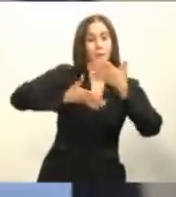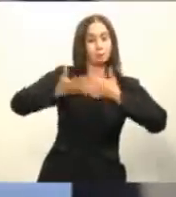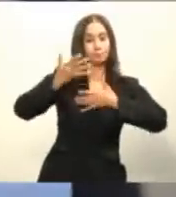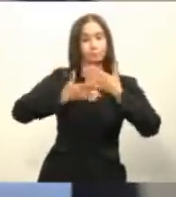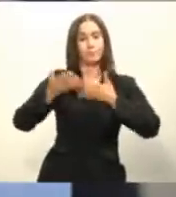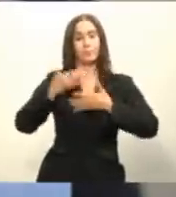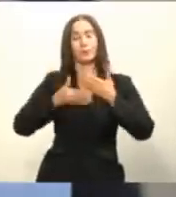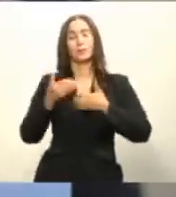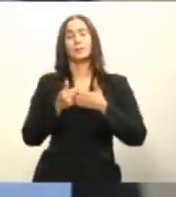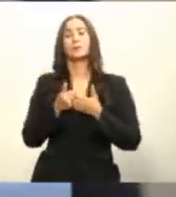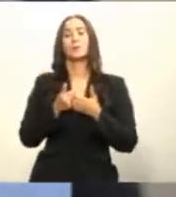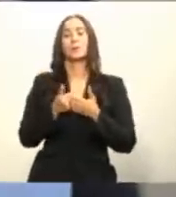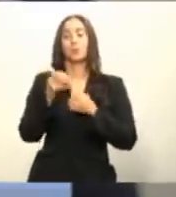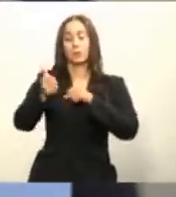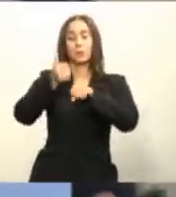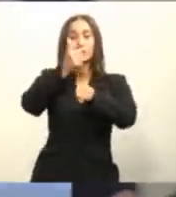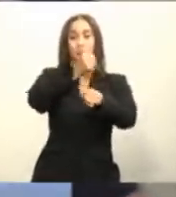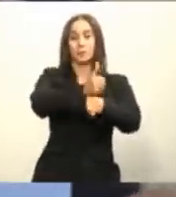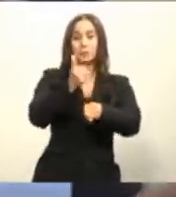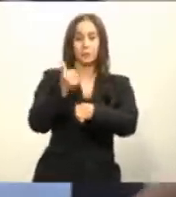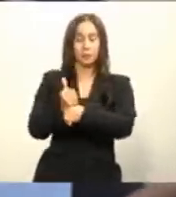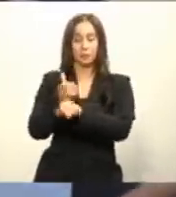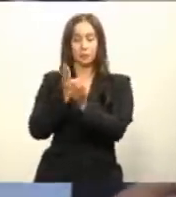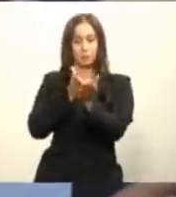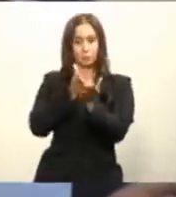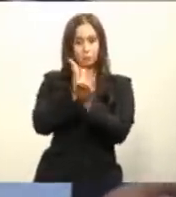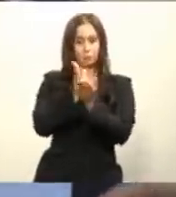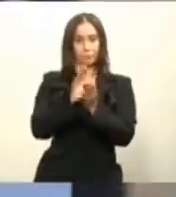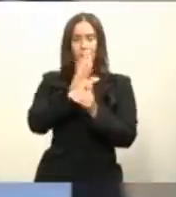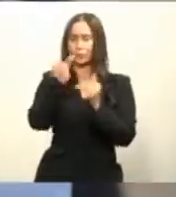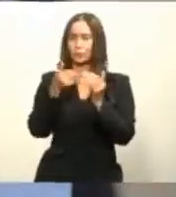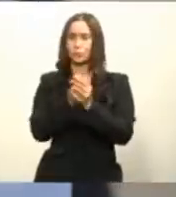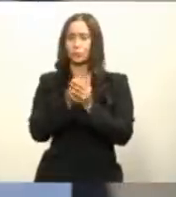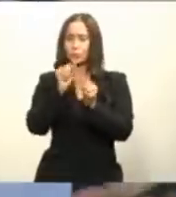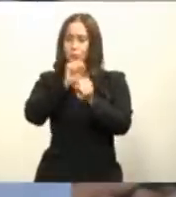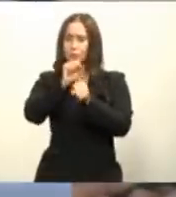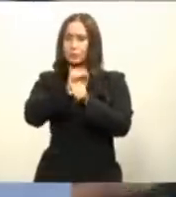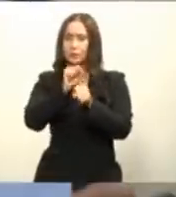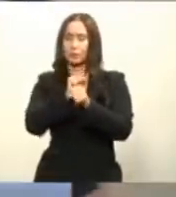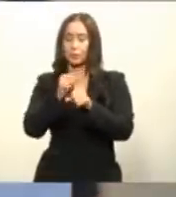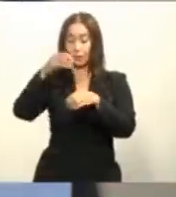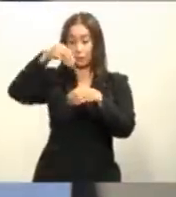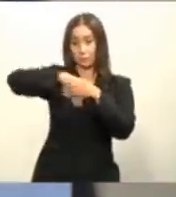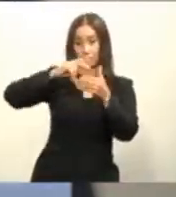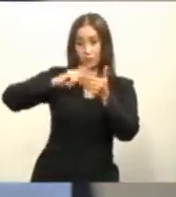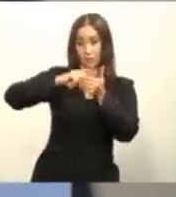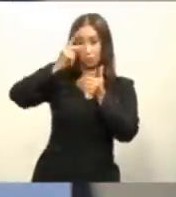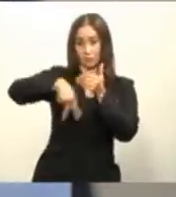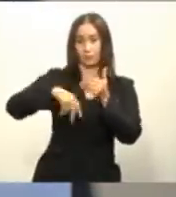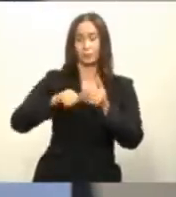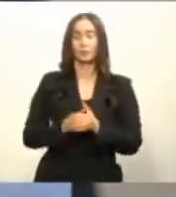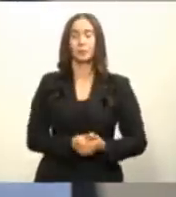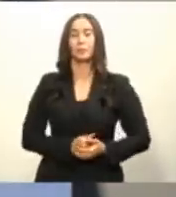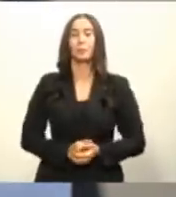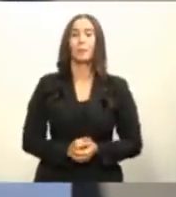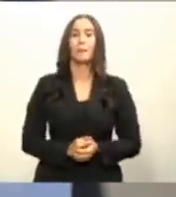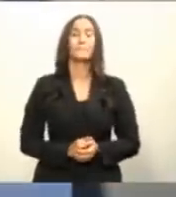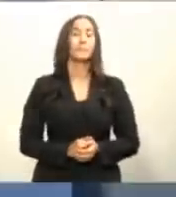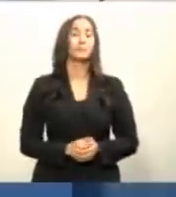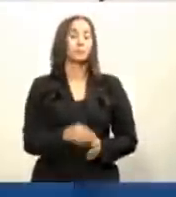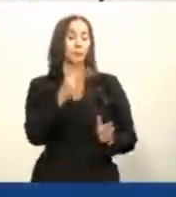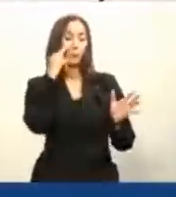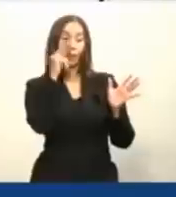aparcamiento y optimización de la instalación centralizada y vemos un ejemplo perfecto de cómo se irían